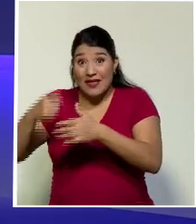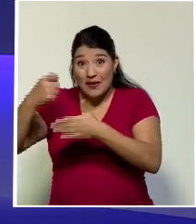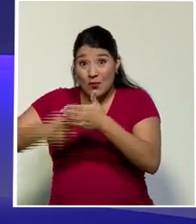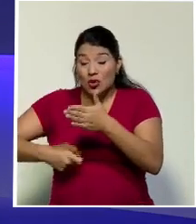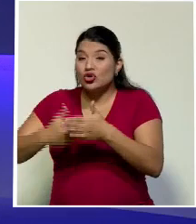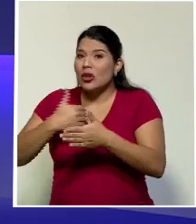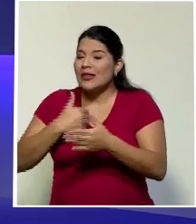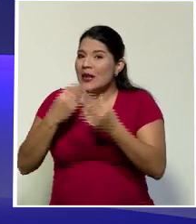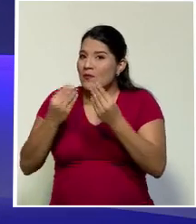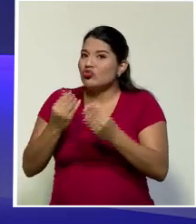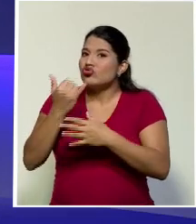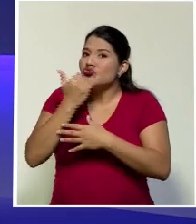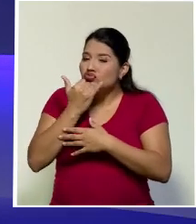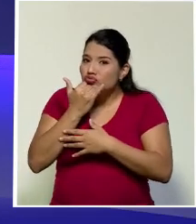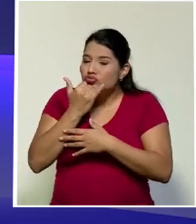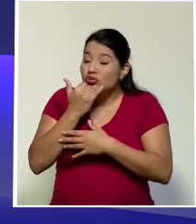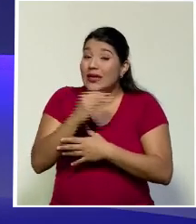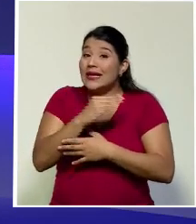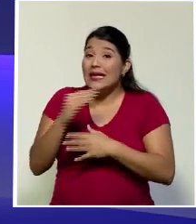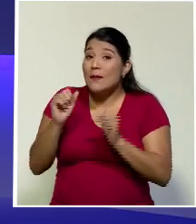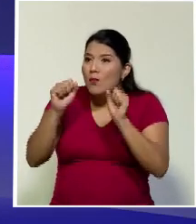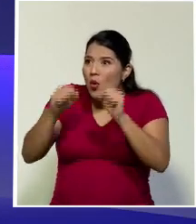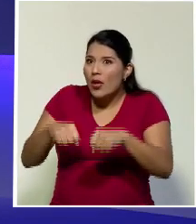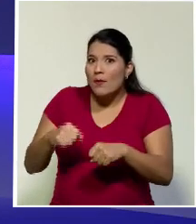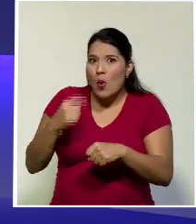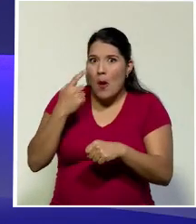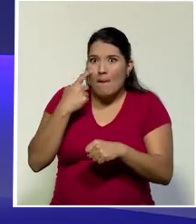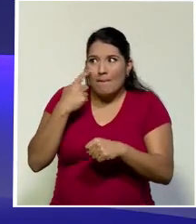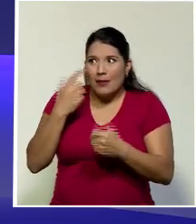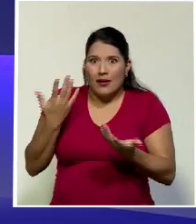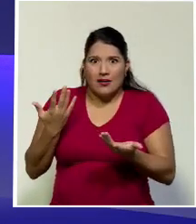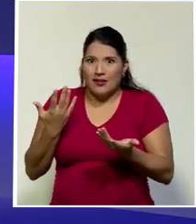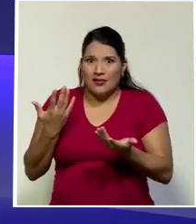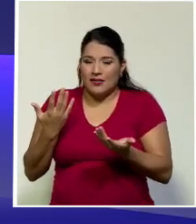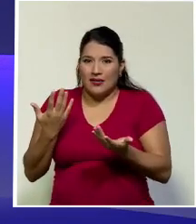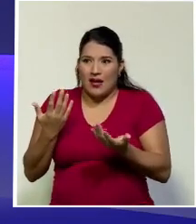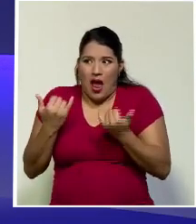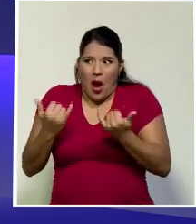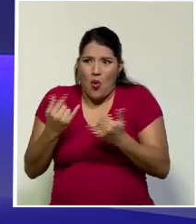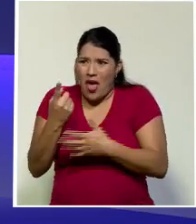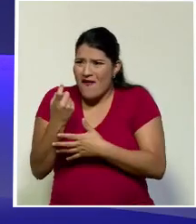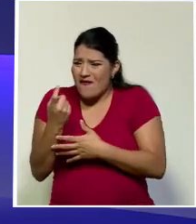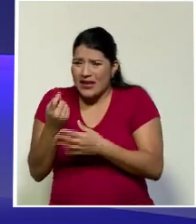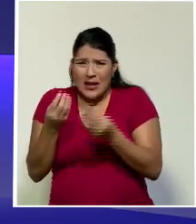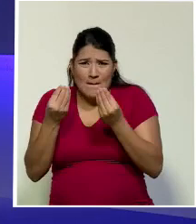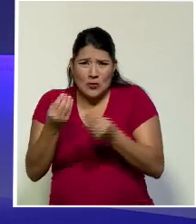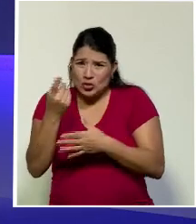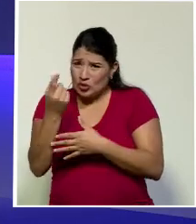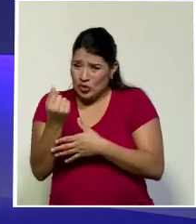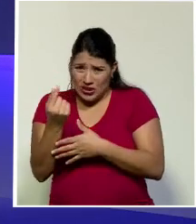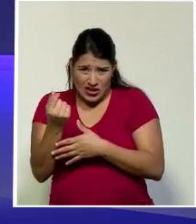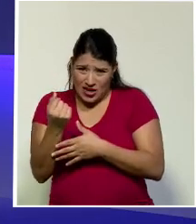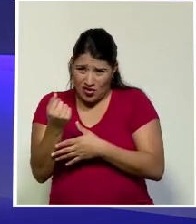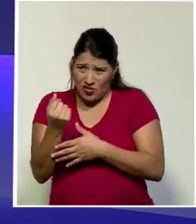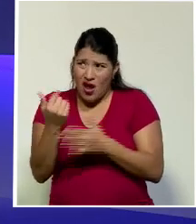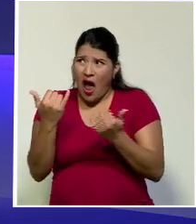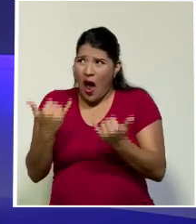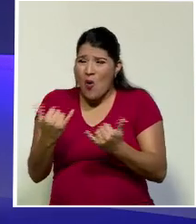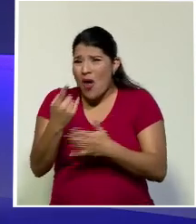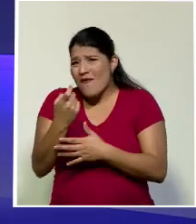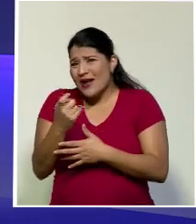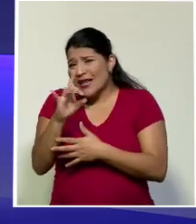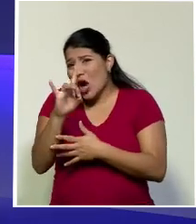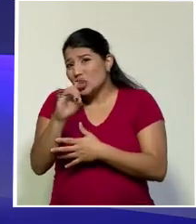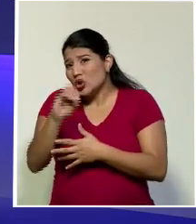reflejados en el nivel del déficit que tenemos. Manejamos un nivel de déficit que llegó a superar el 8% el año pasado,